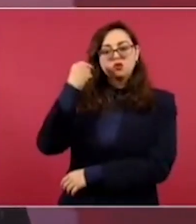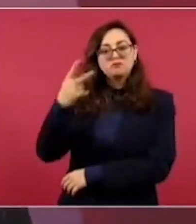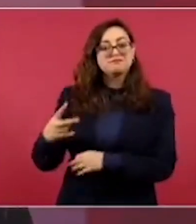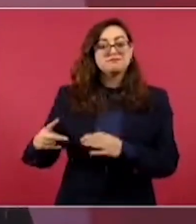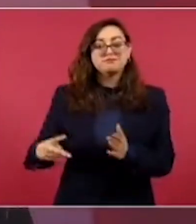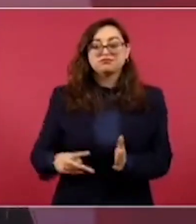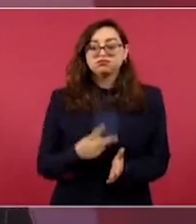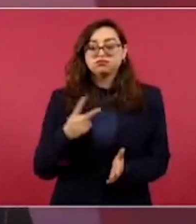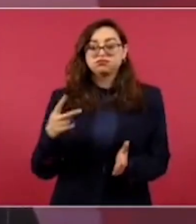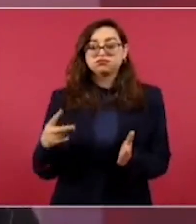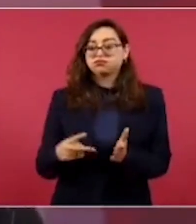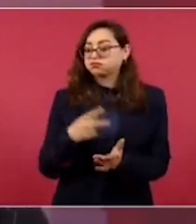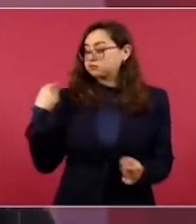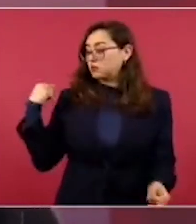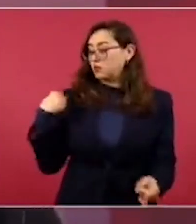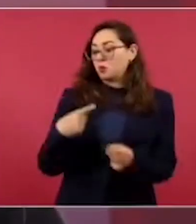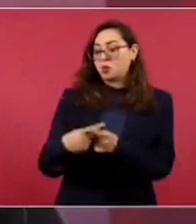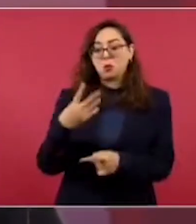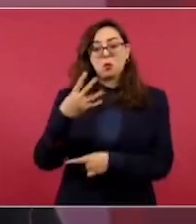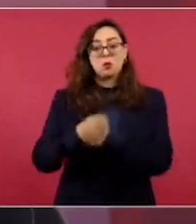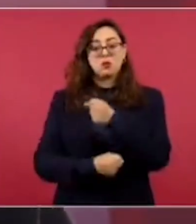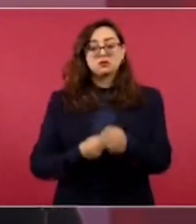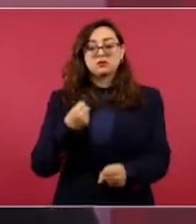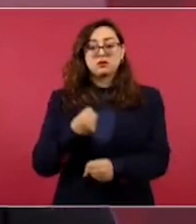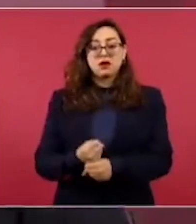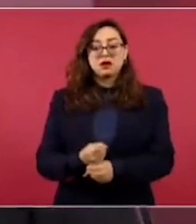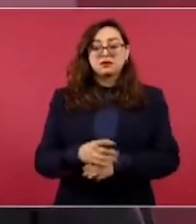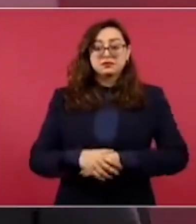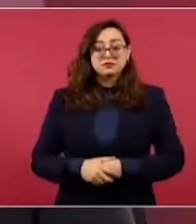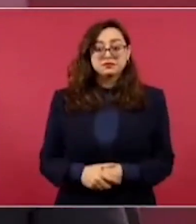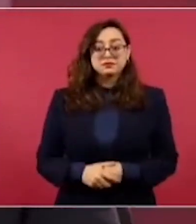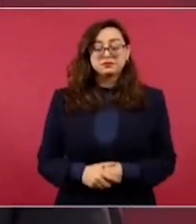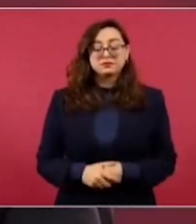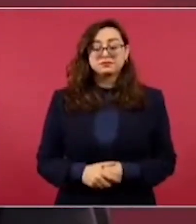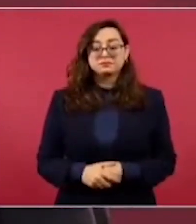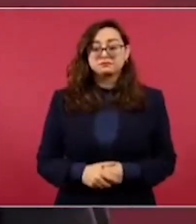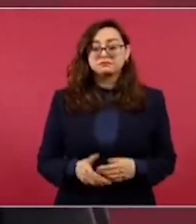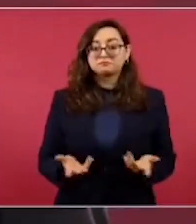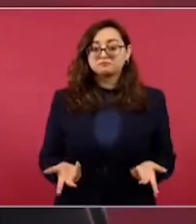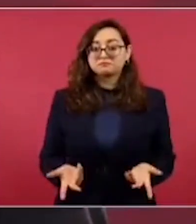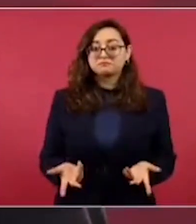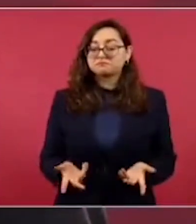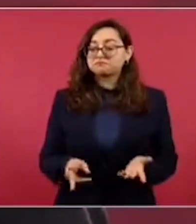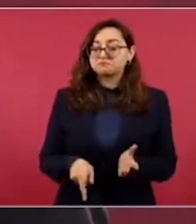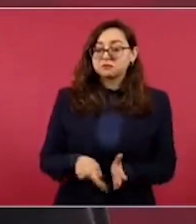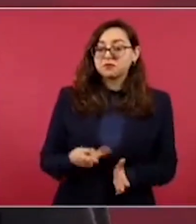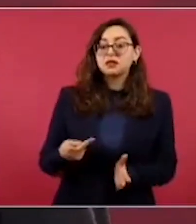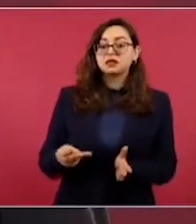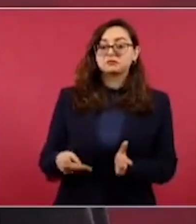que nosotros hemos defendido.